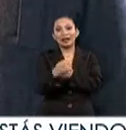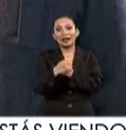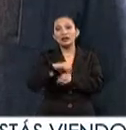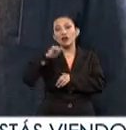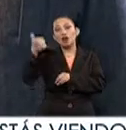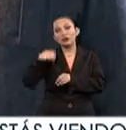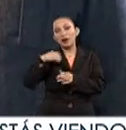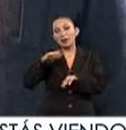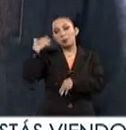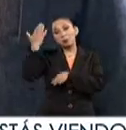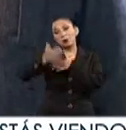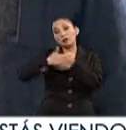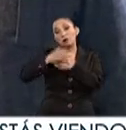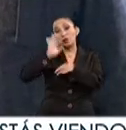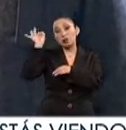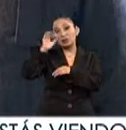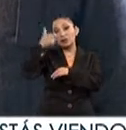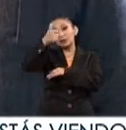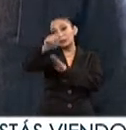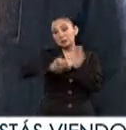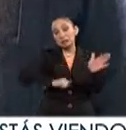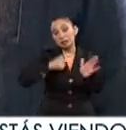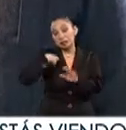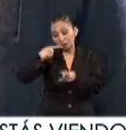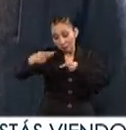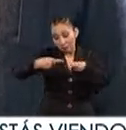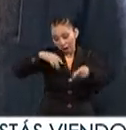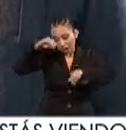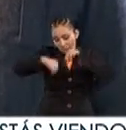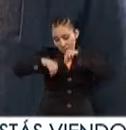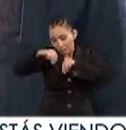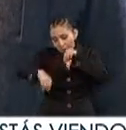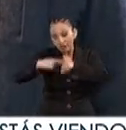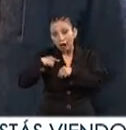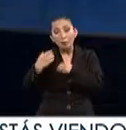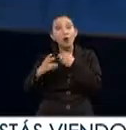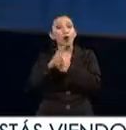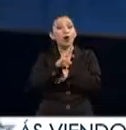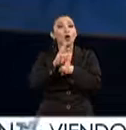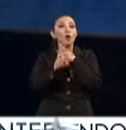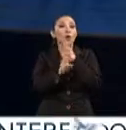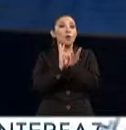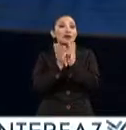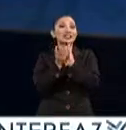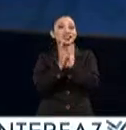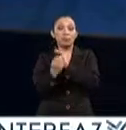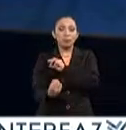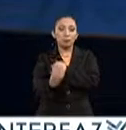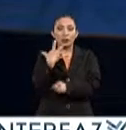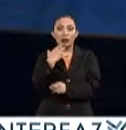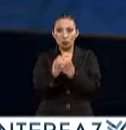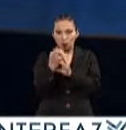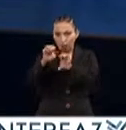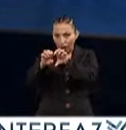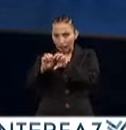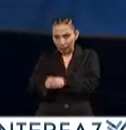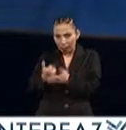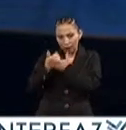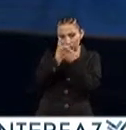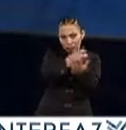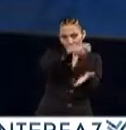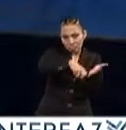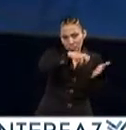siguiente versión, esperemos en unos seis meses ya tenerla, que nos va a mandar WhatsApp. El nuevo equipo de estudiantes que trabaja en la